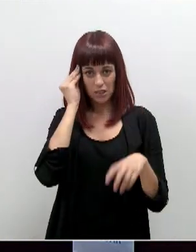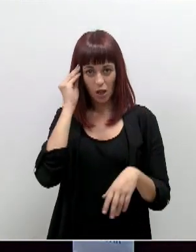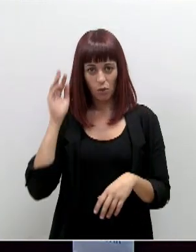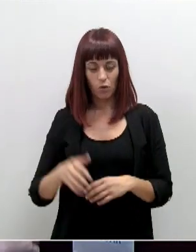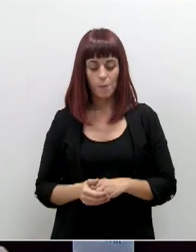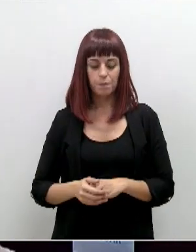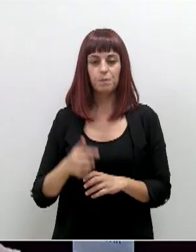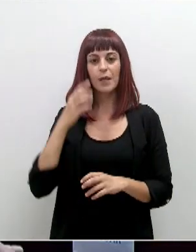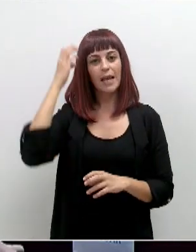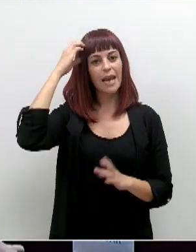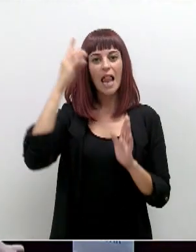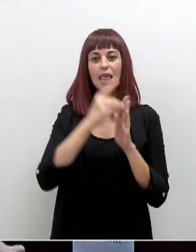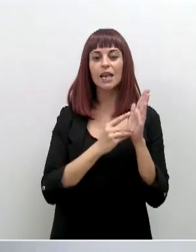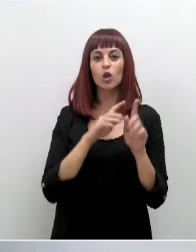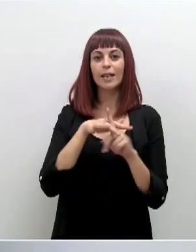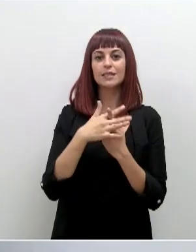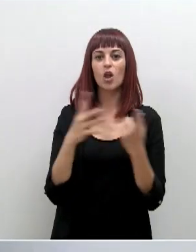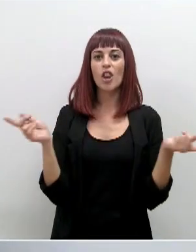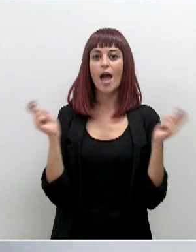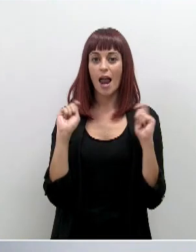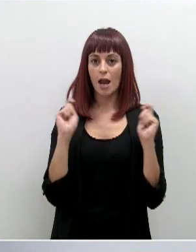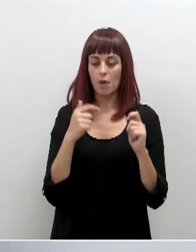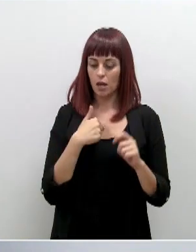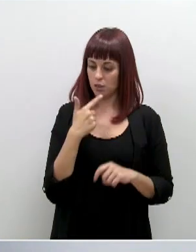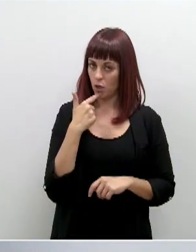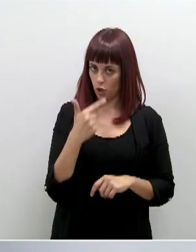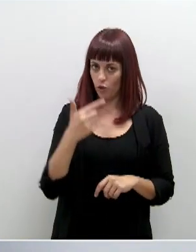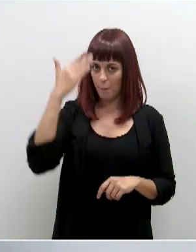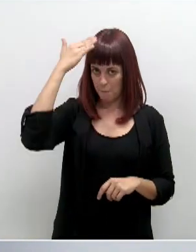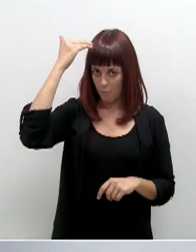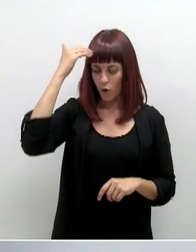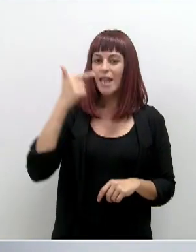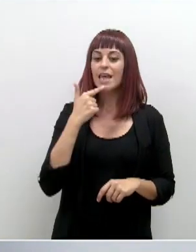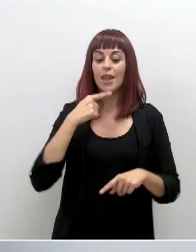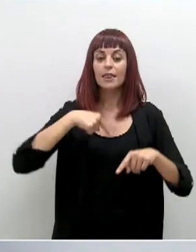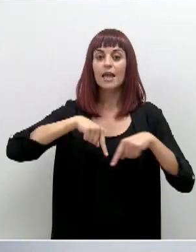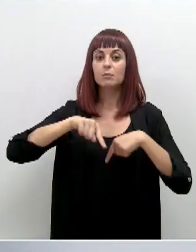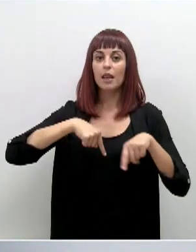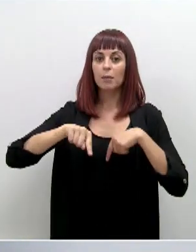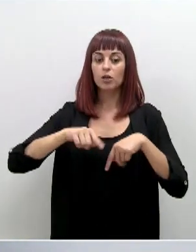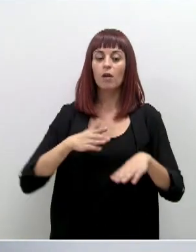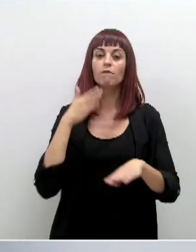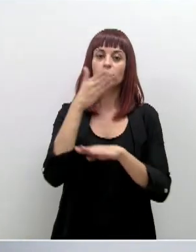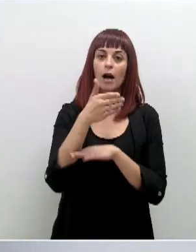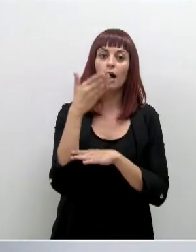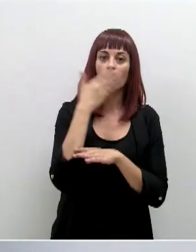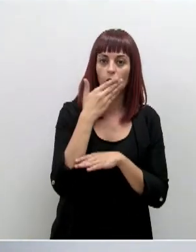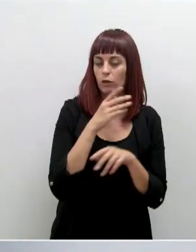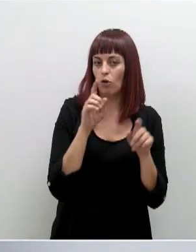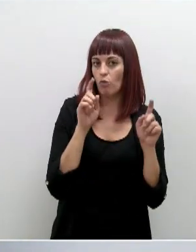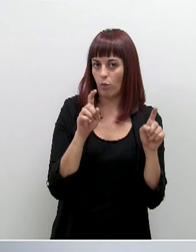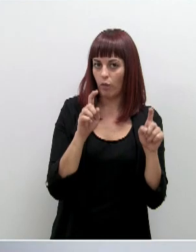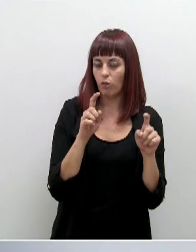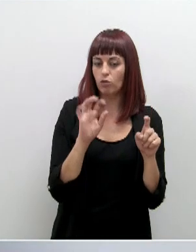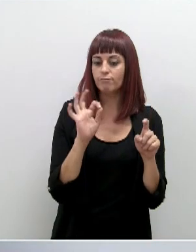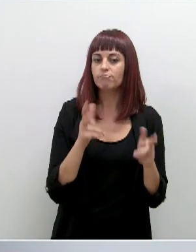El Real Decreto de Estado de Alarma, y se lo estoy diciendo de memoria, establece los desplazamientos al centro educativo y establece también